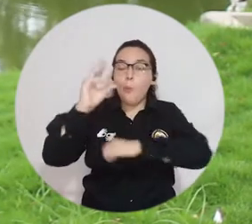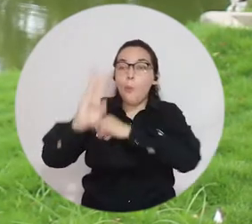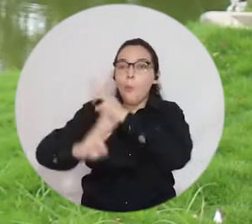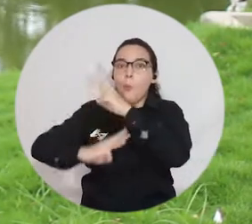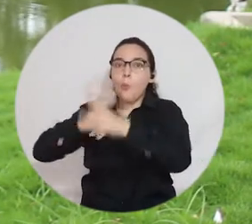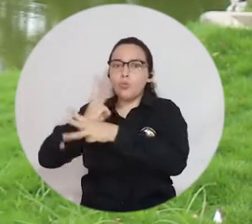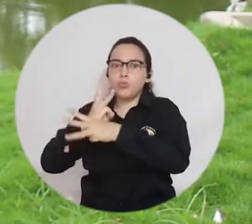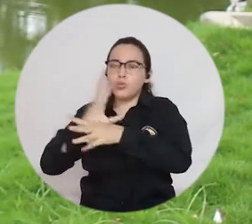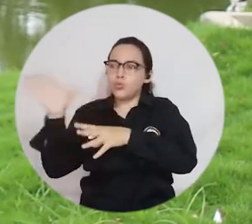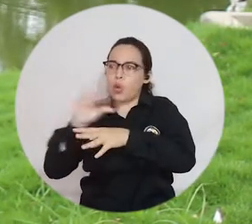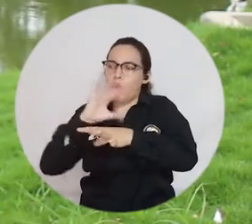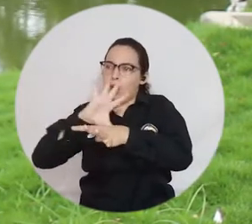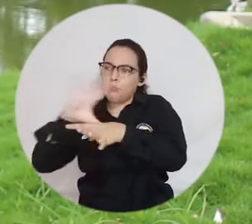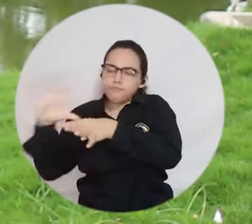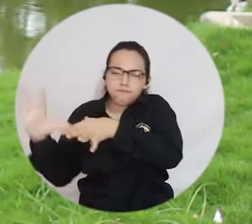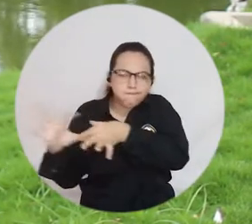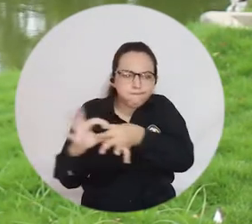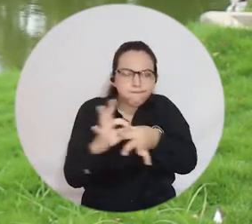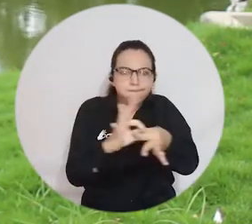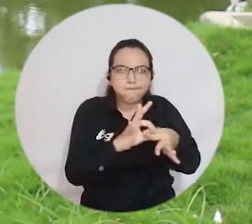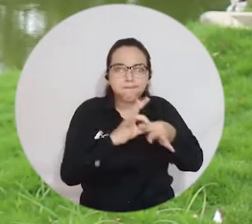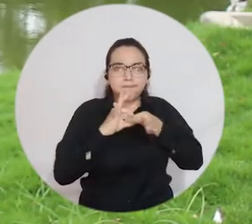el mundo se han unido